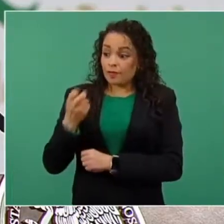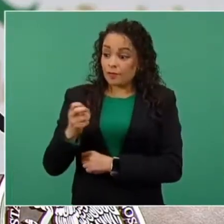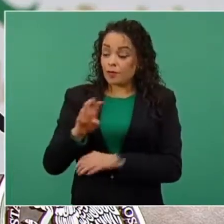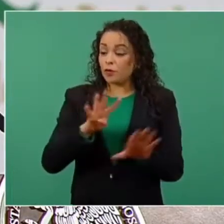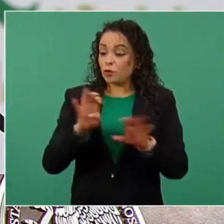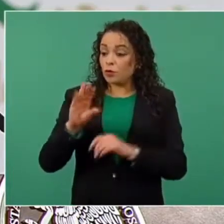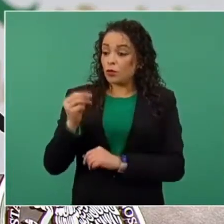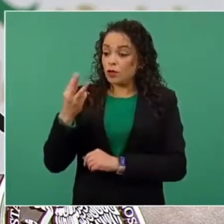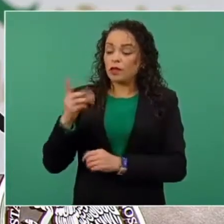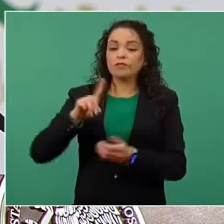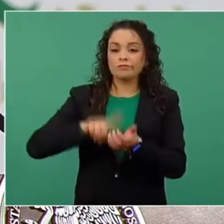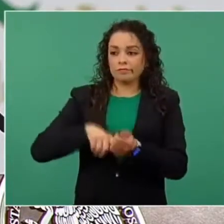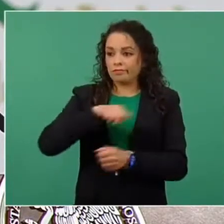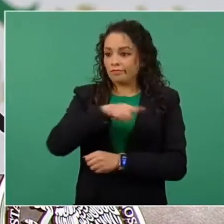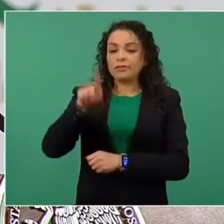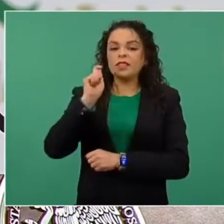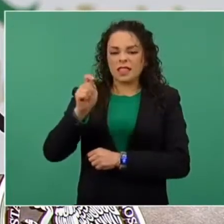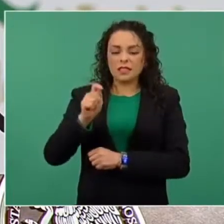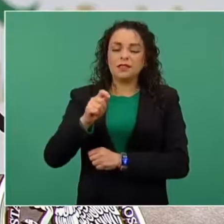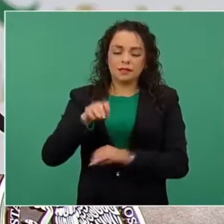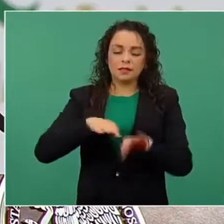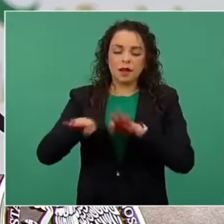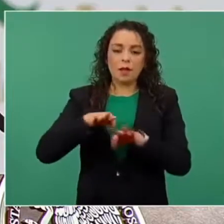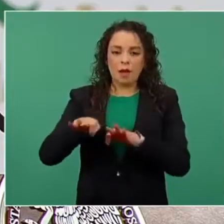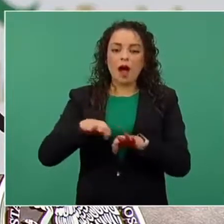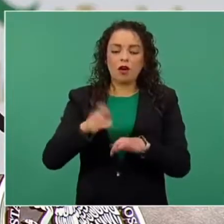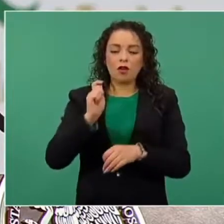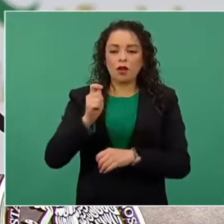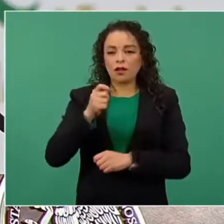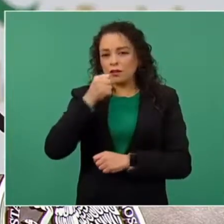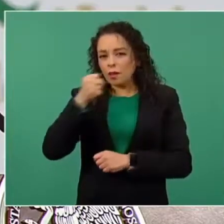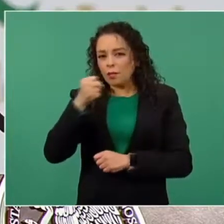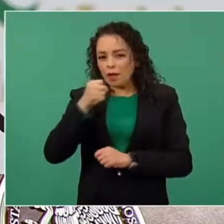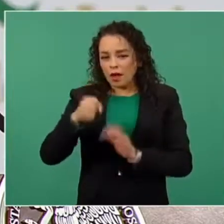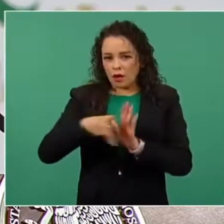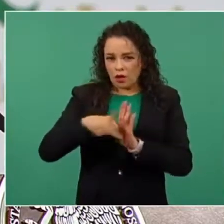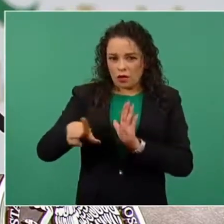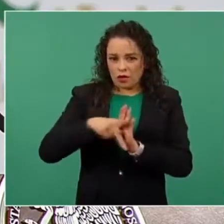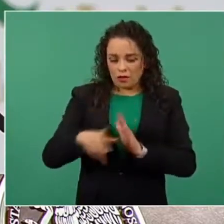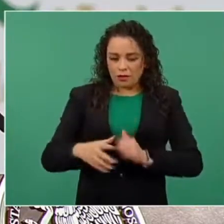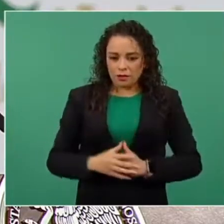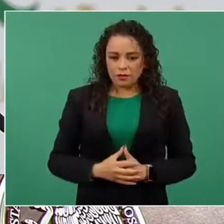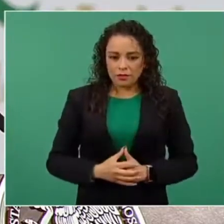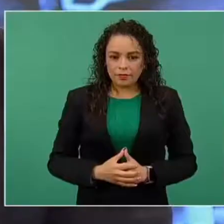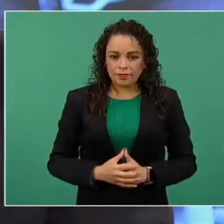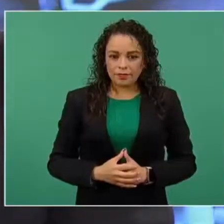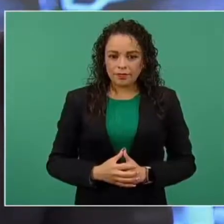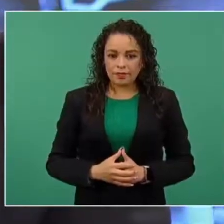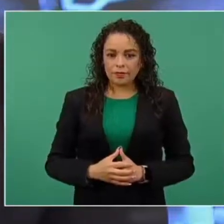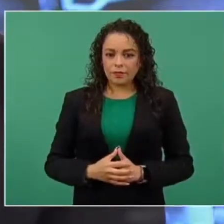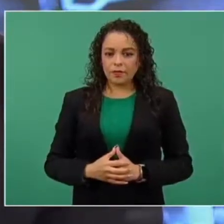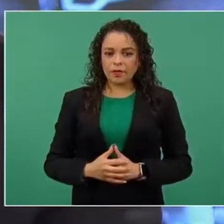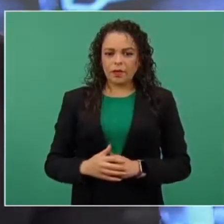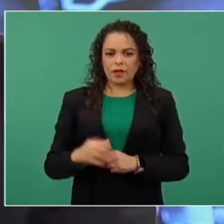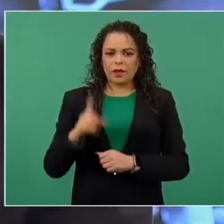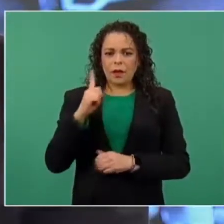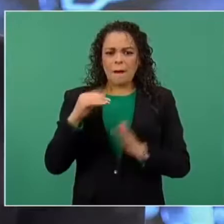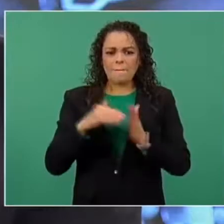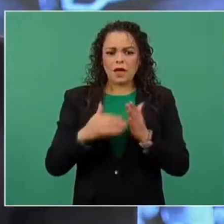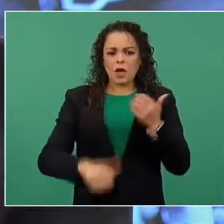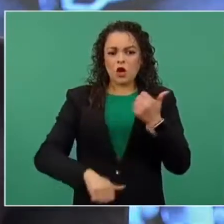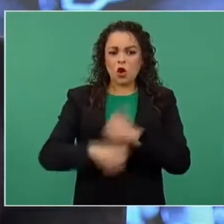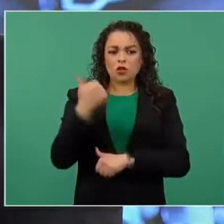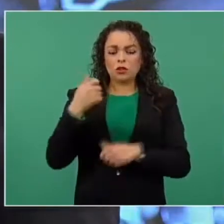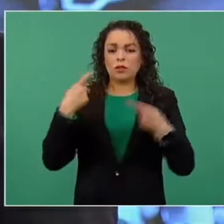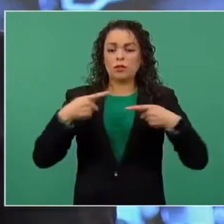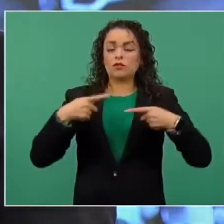periodistas y tenemos mil 11 defensores de derechos